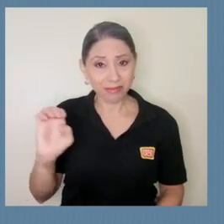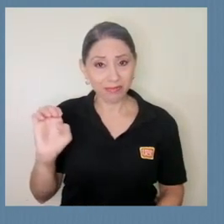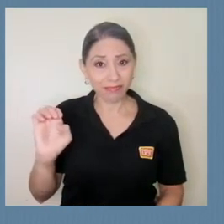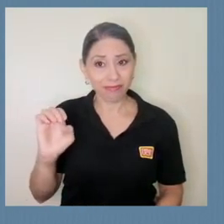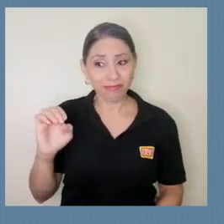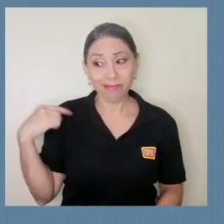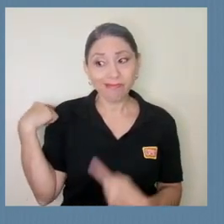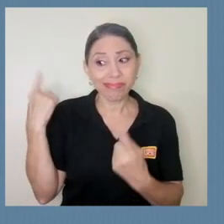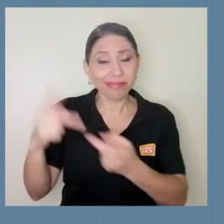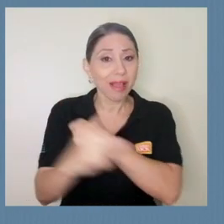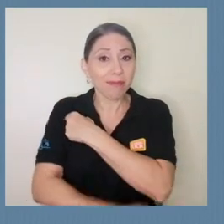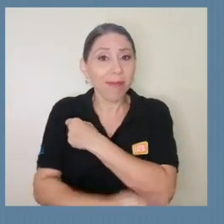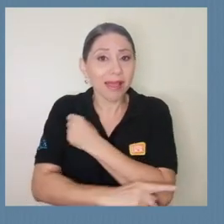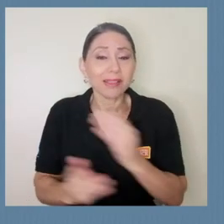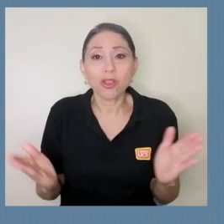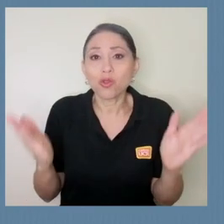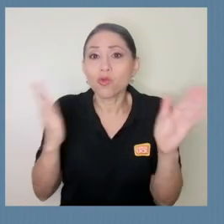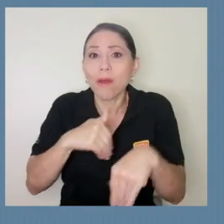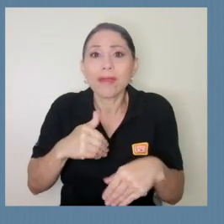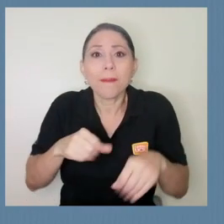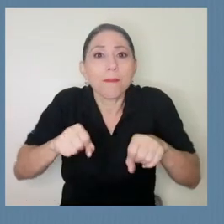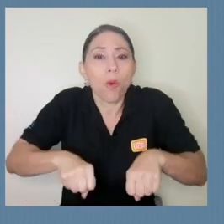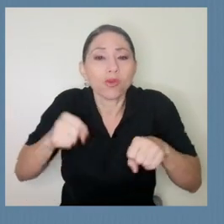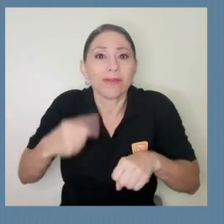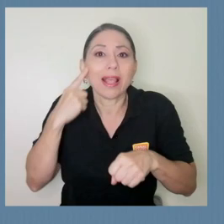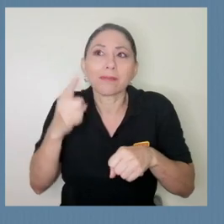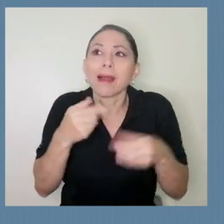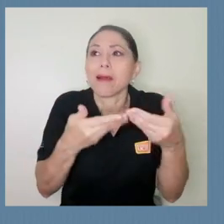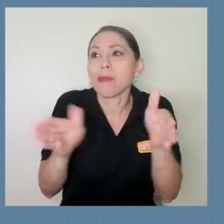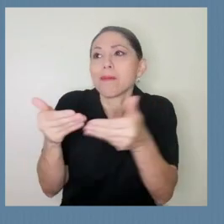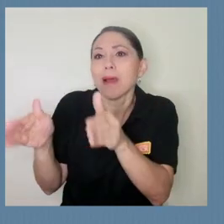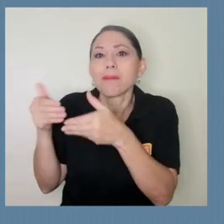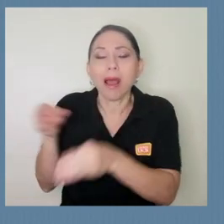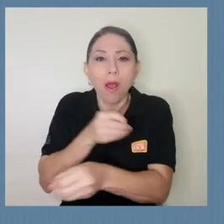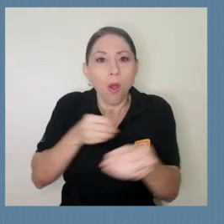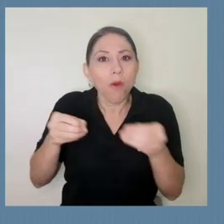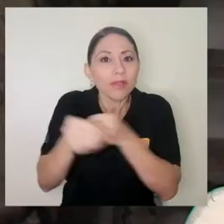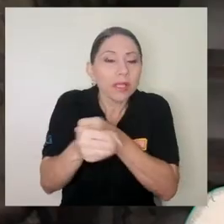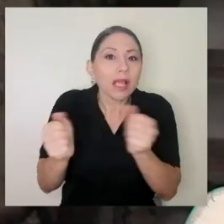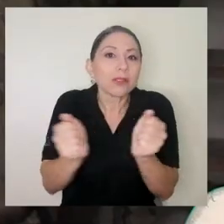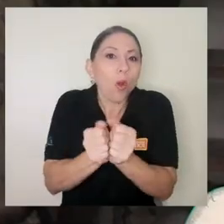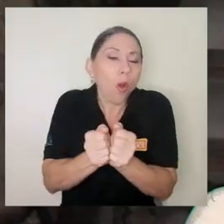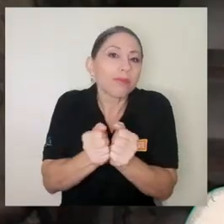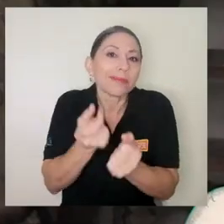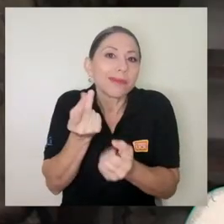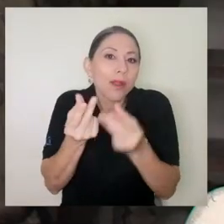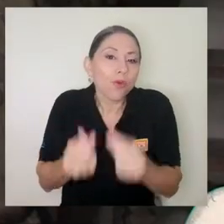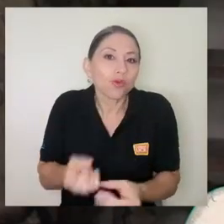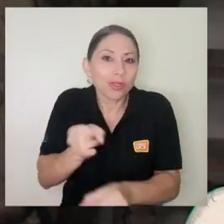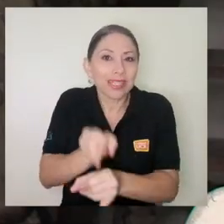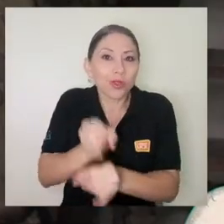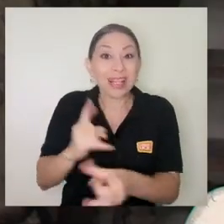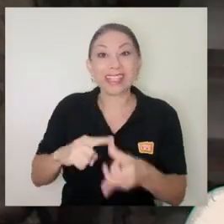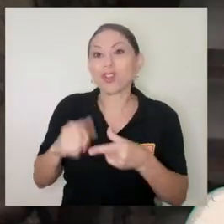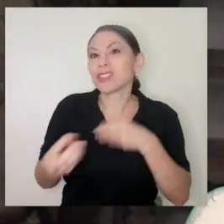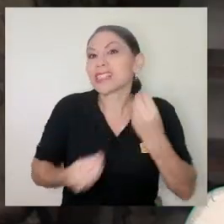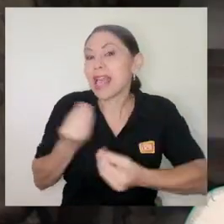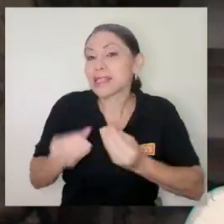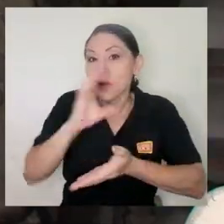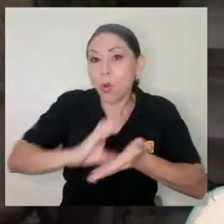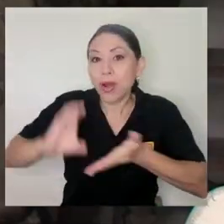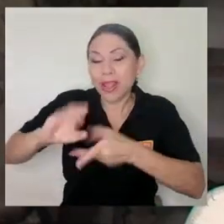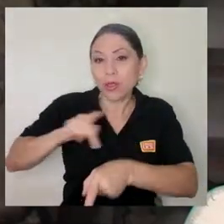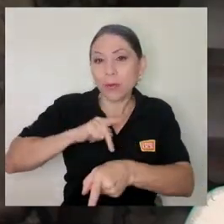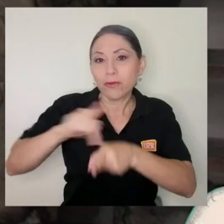no tenía recursos como para abrir un despacho por sí mismos o con recursos institucionales. Y el Colegio de Profesionales en Psicología lo que hace es un llamado